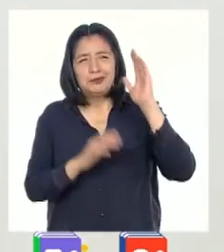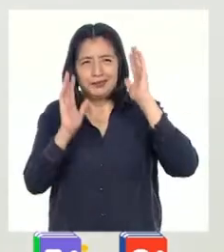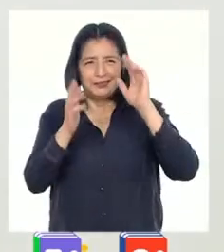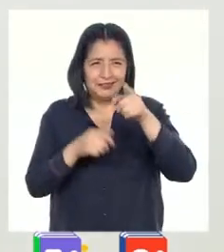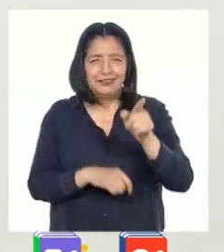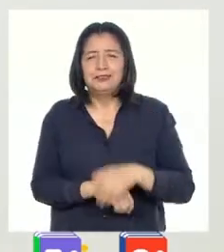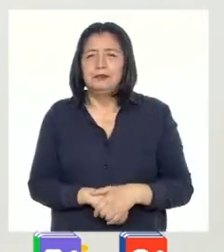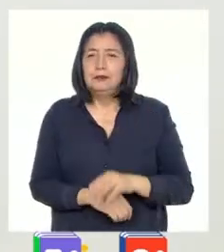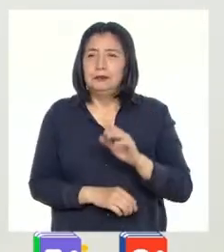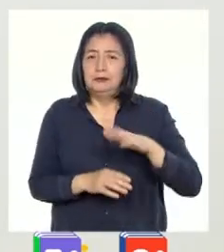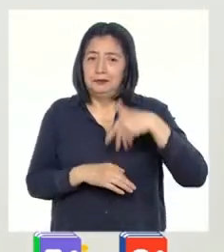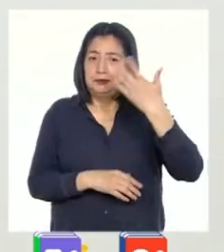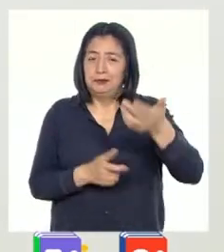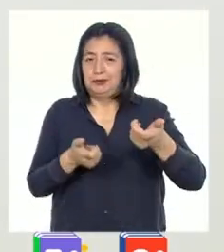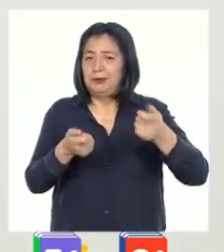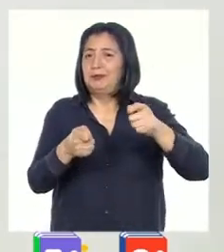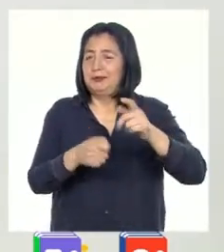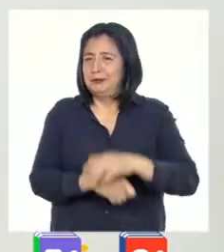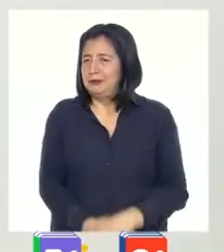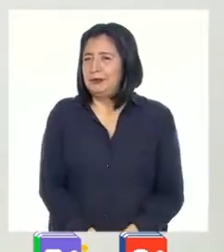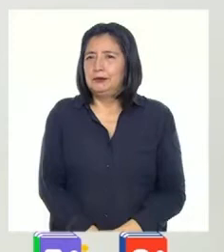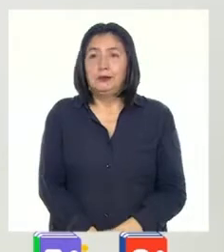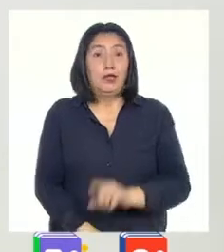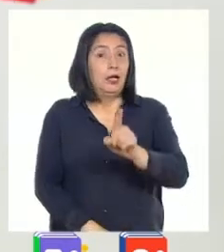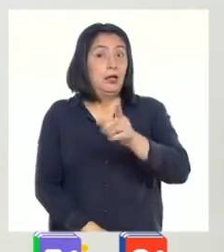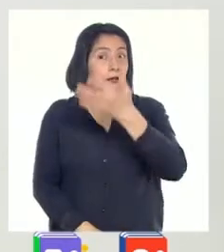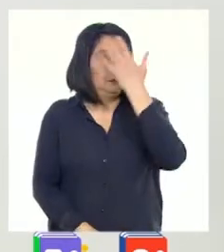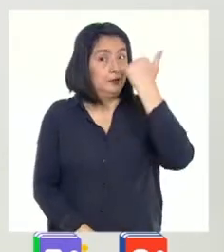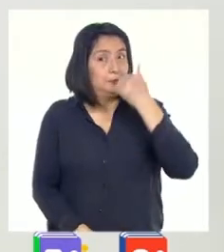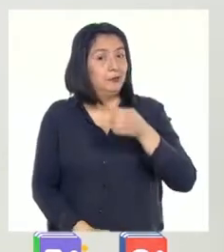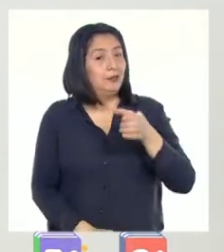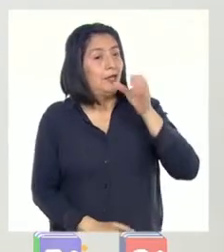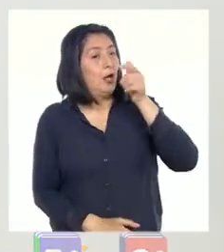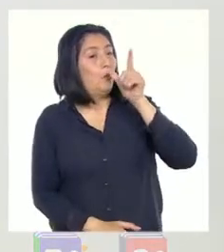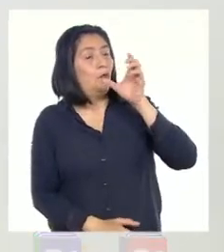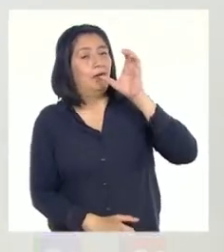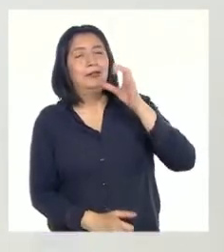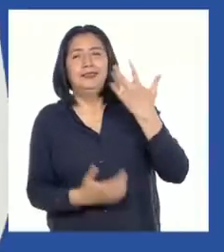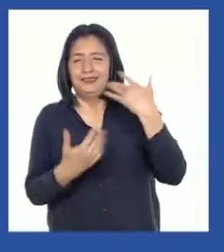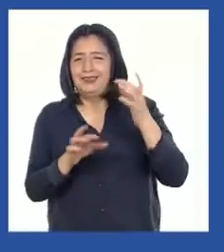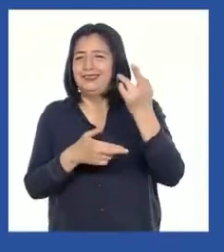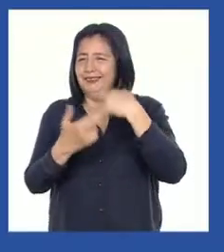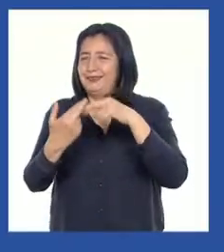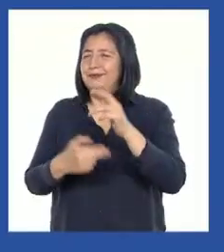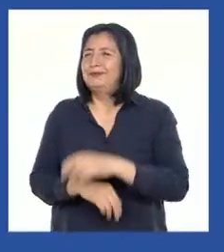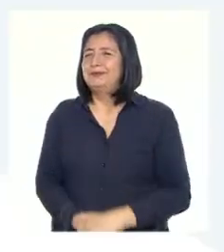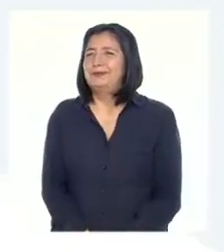escucharlos, pero después de una pausa. Y no se olviden de tomar su agua. Ya regresamos.